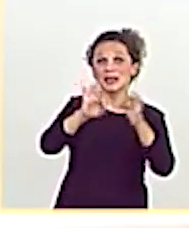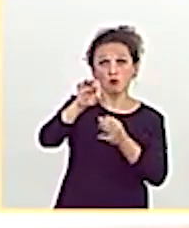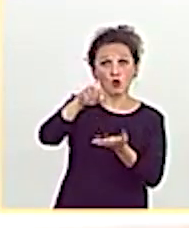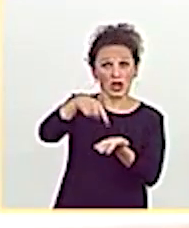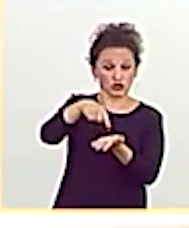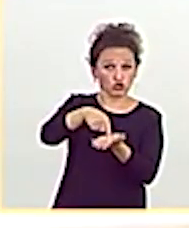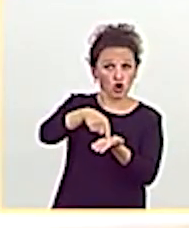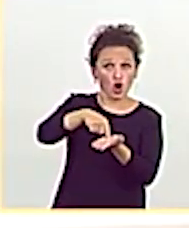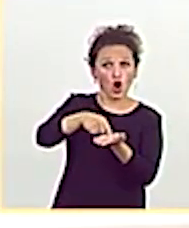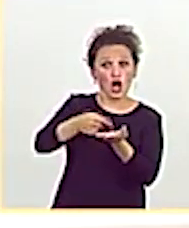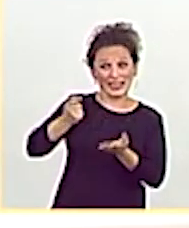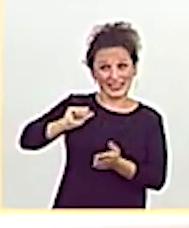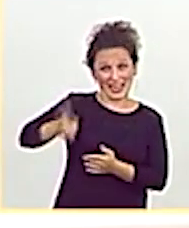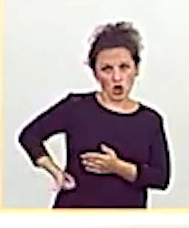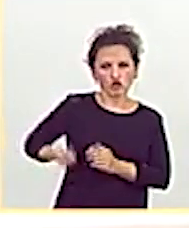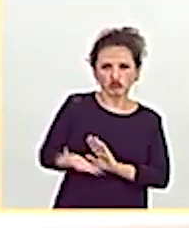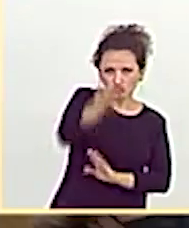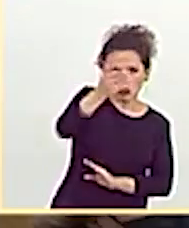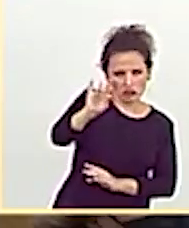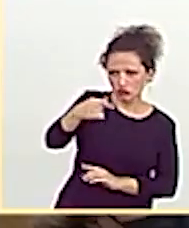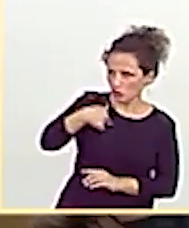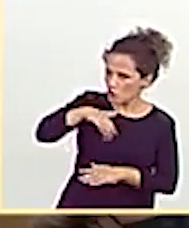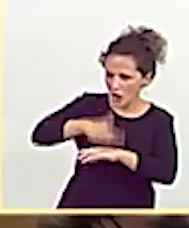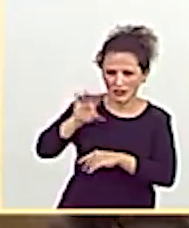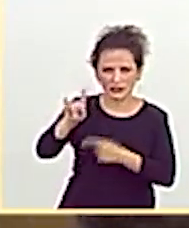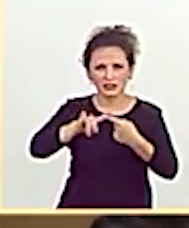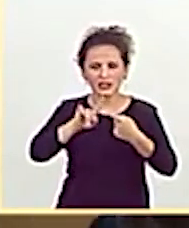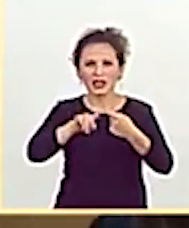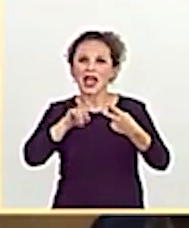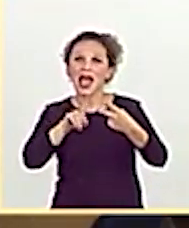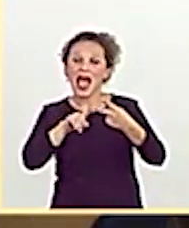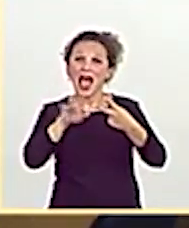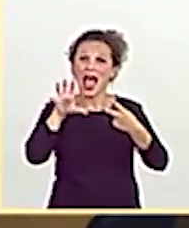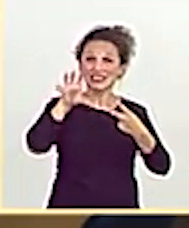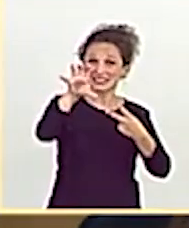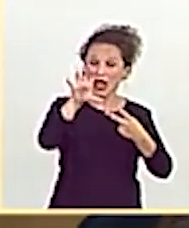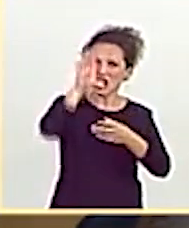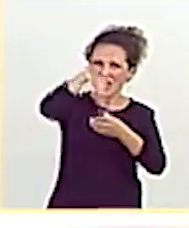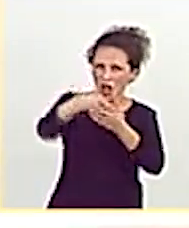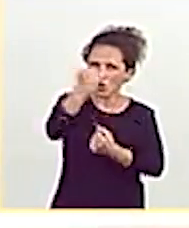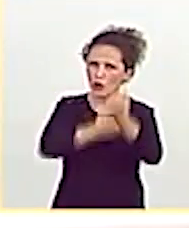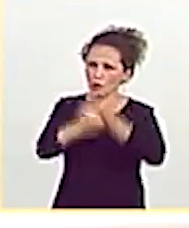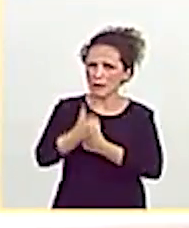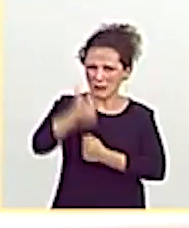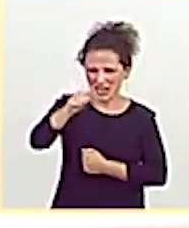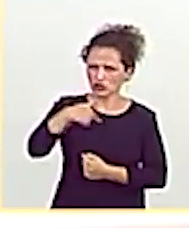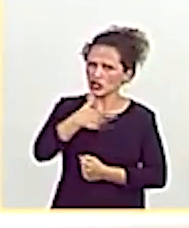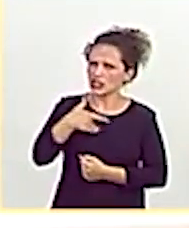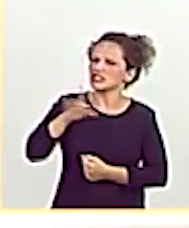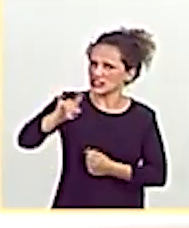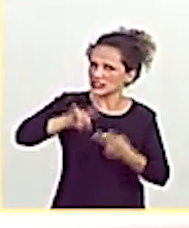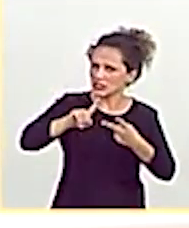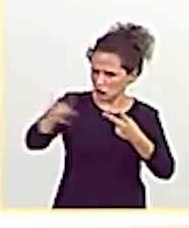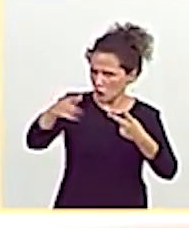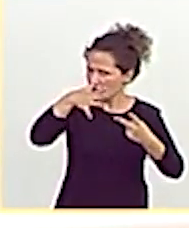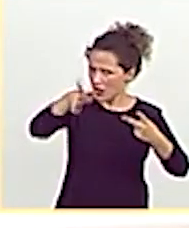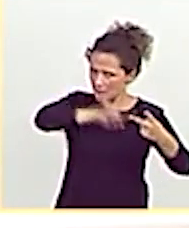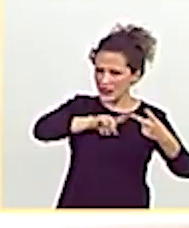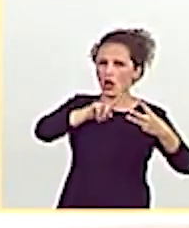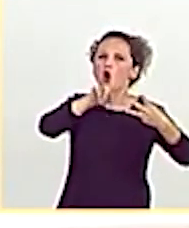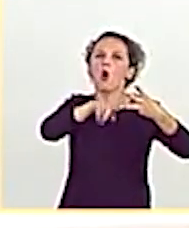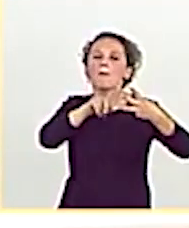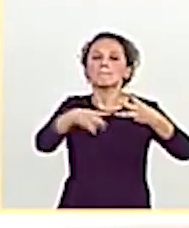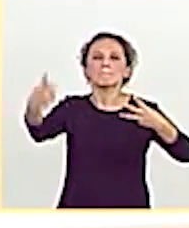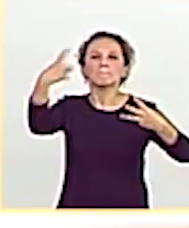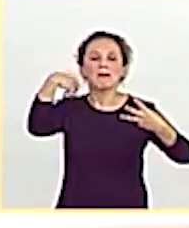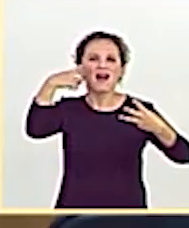culpable. Acúseme usted de querer más intervención del Estado en la economía. Soy culpable. Acúseme usted de querer una banca pública